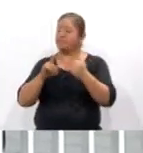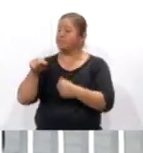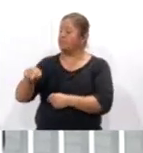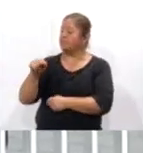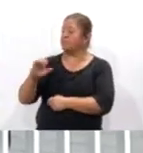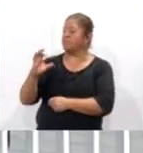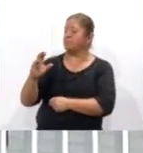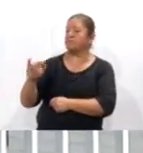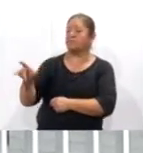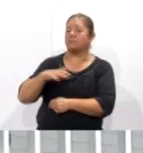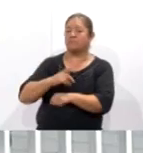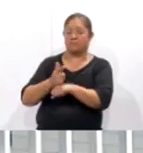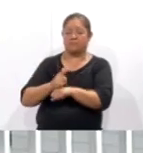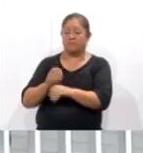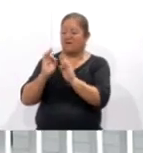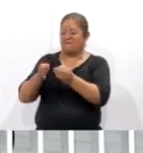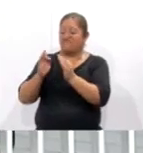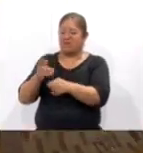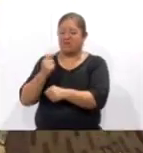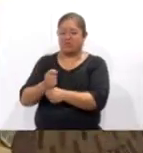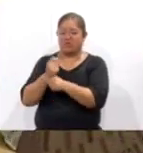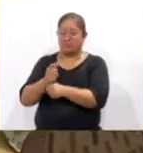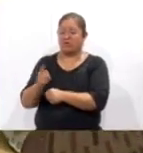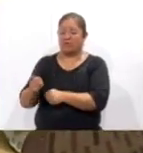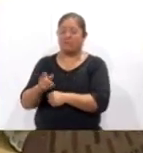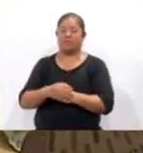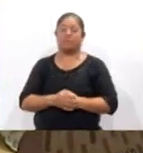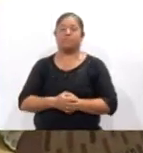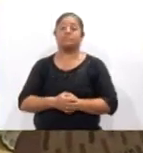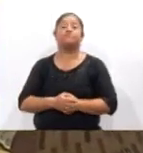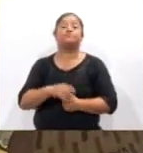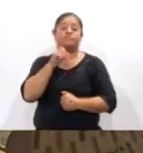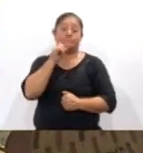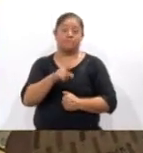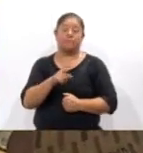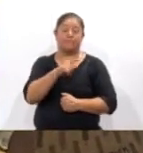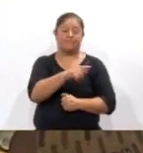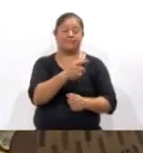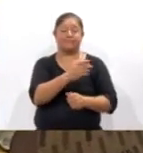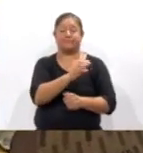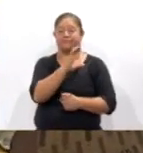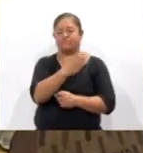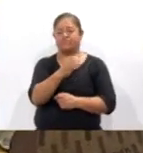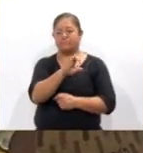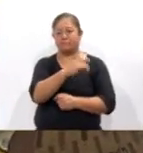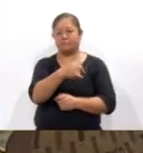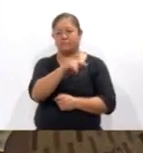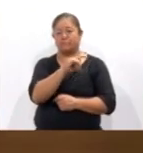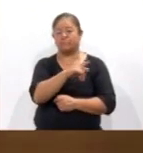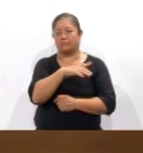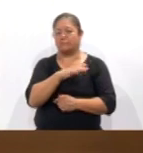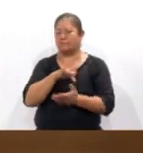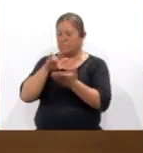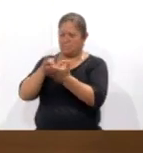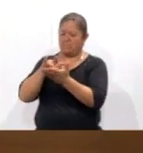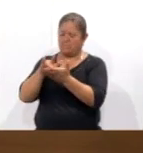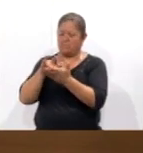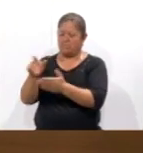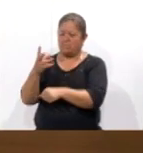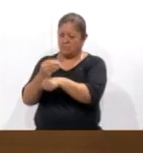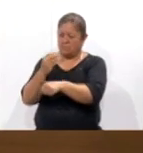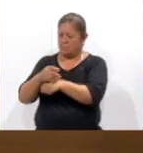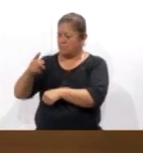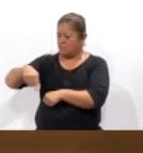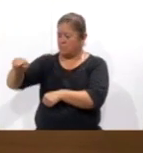CRI que ofrece la Licenciatura en Fisioterapia y Rehabilitación. A su vez, el CECITE ofrecerá apoyo en capacitaciones, mantenimiento de instalaciones